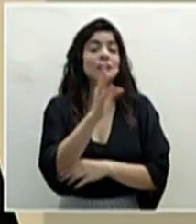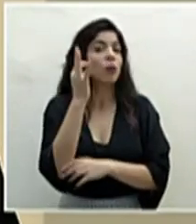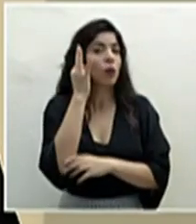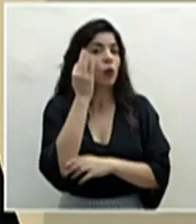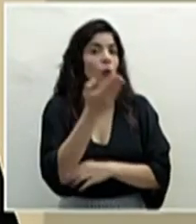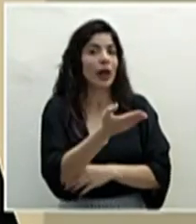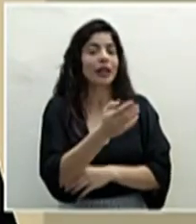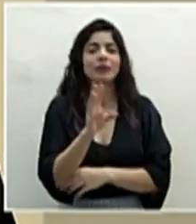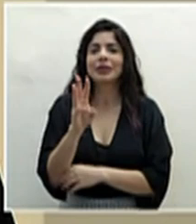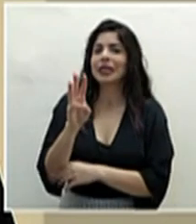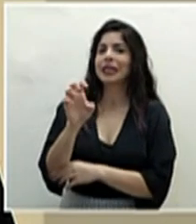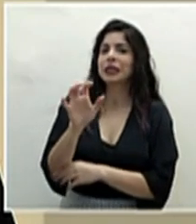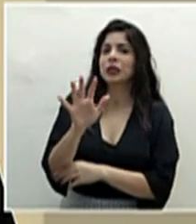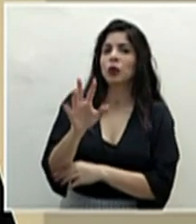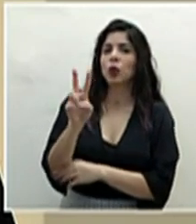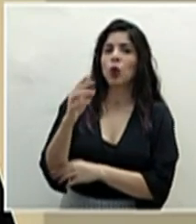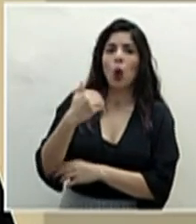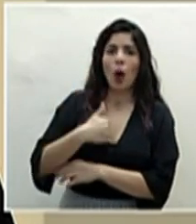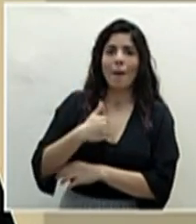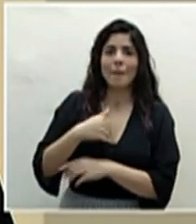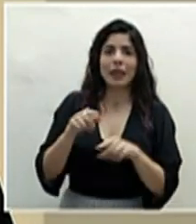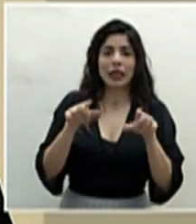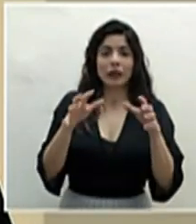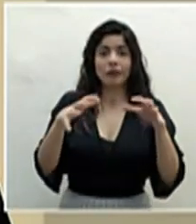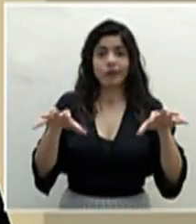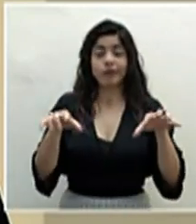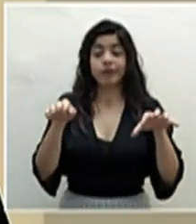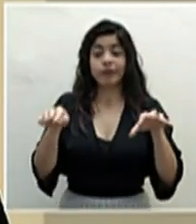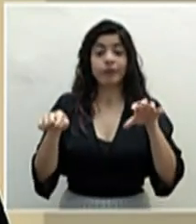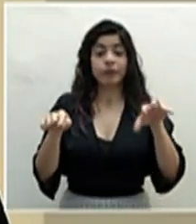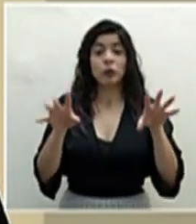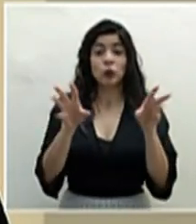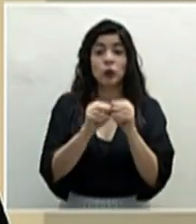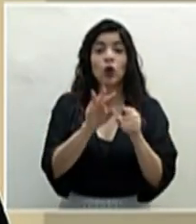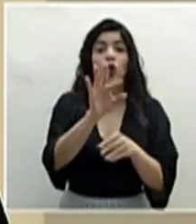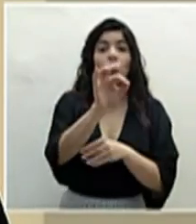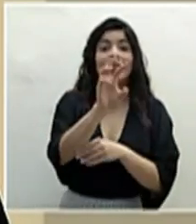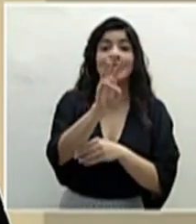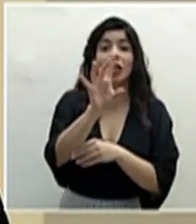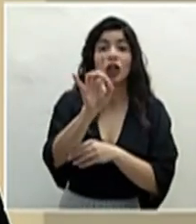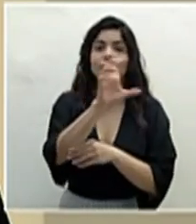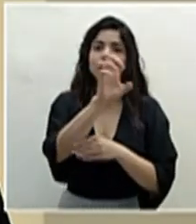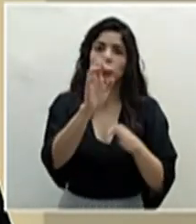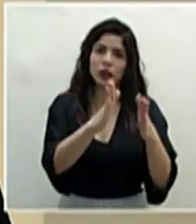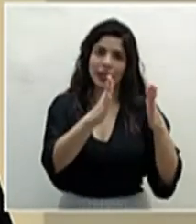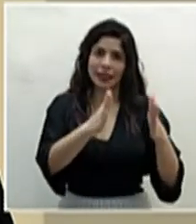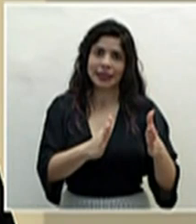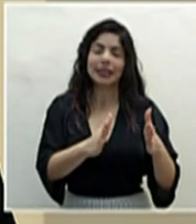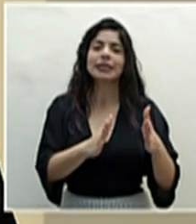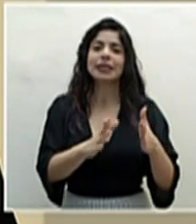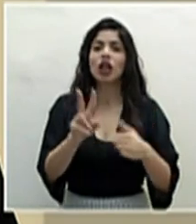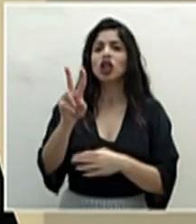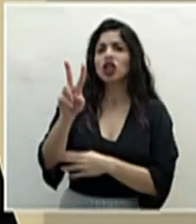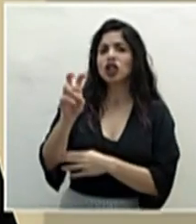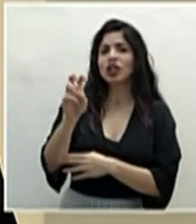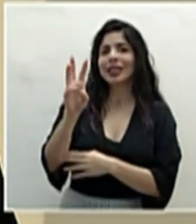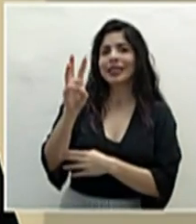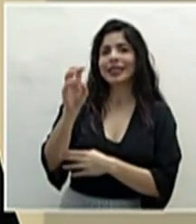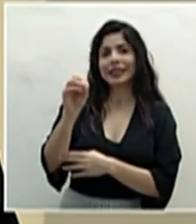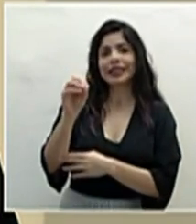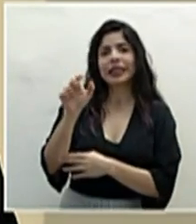y 652 hombres, de los cuales 968 son costarricenses y 260